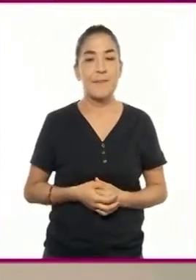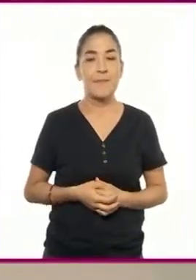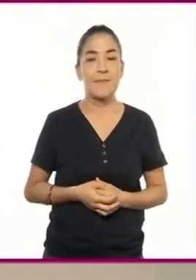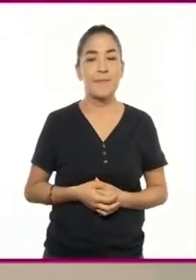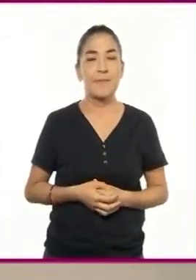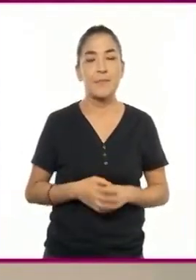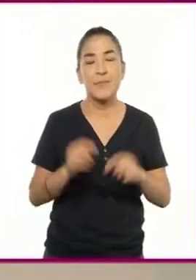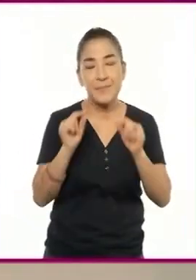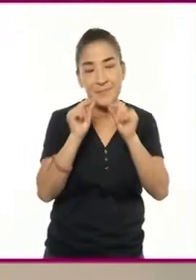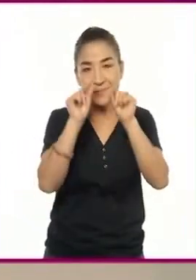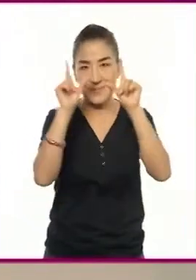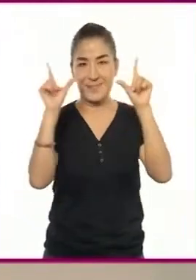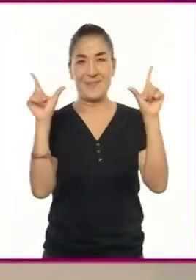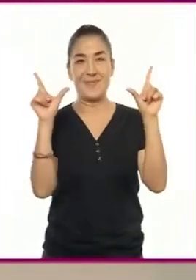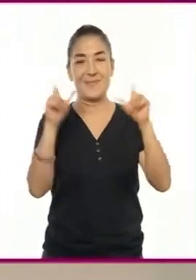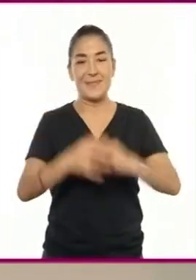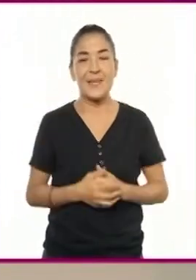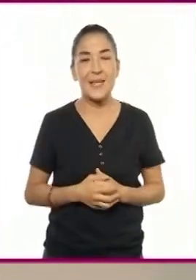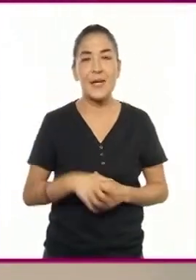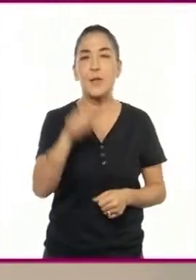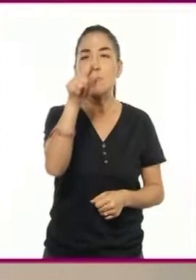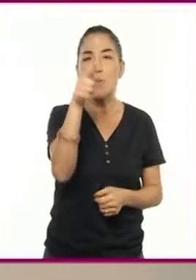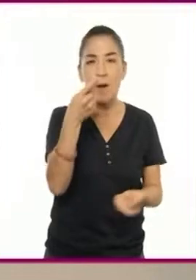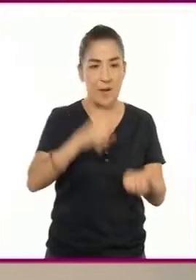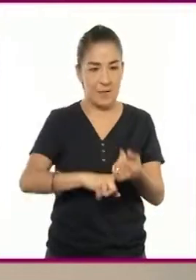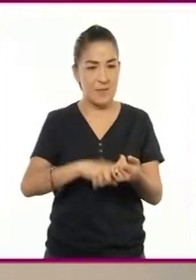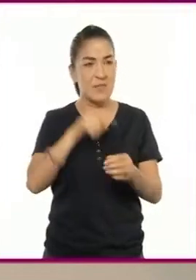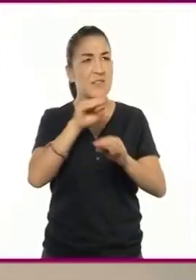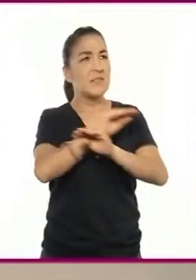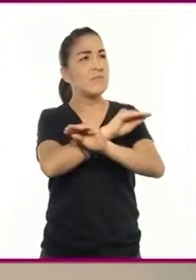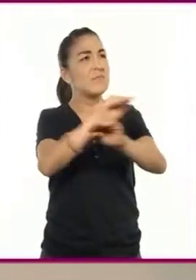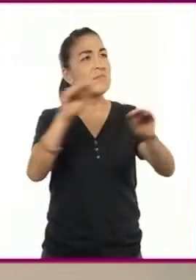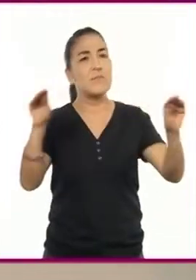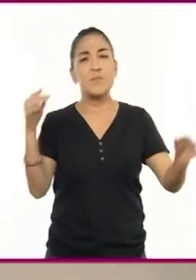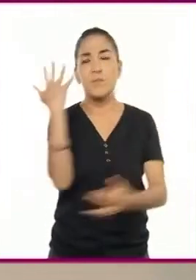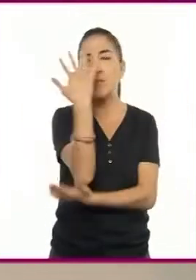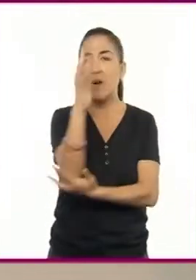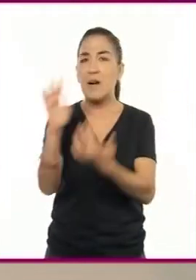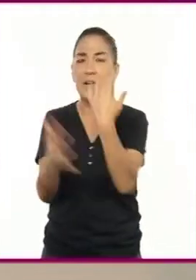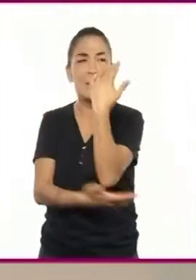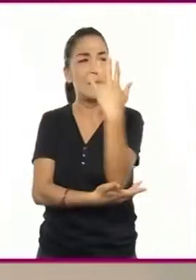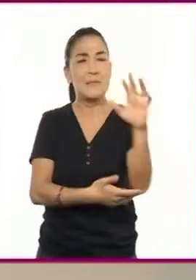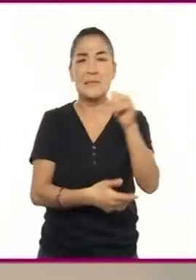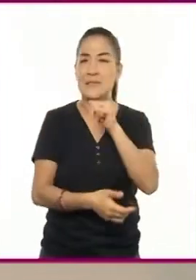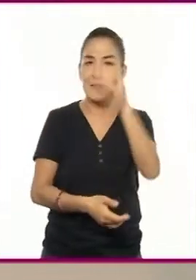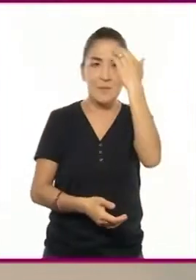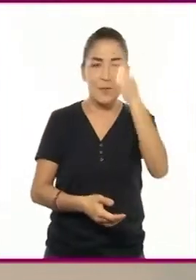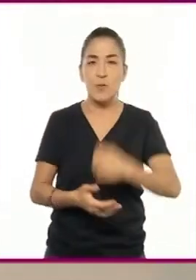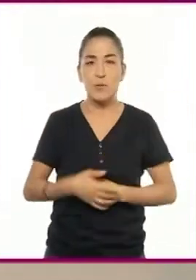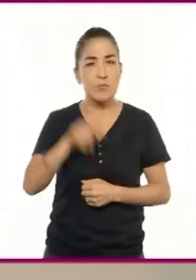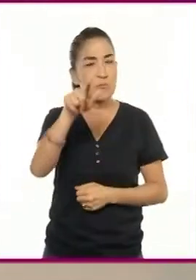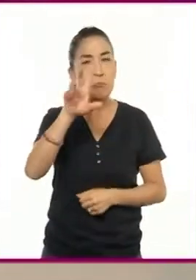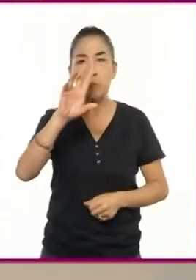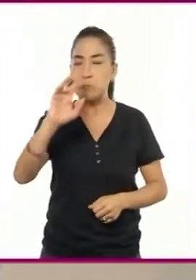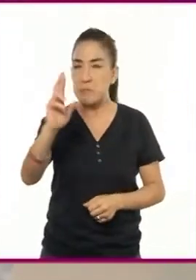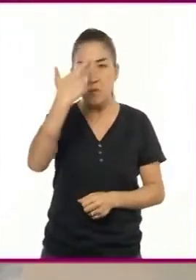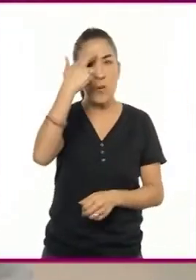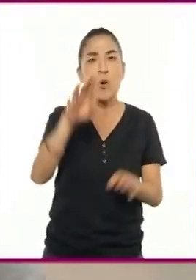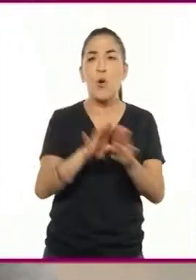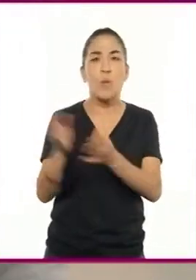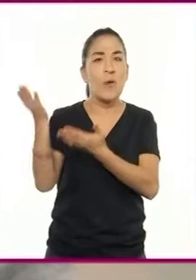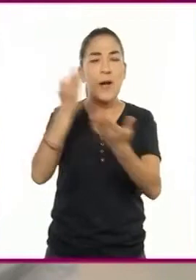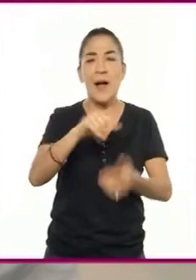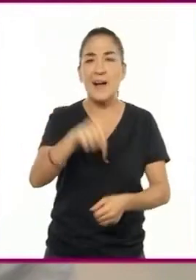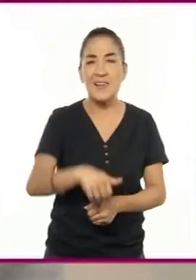Abres los ojos, estás en medio de un bosque desconocido, no recuerdas cómo llegaste ahí, los